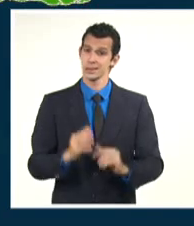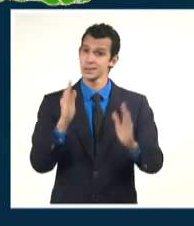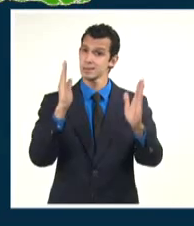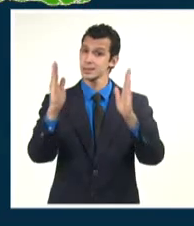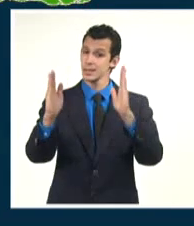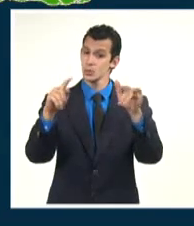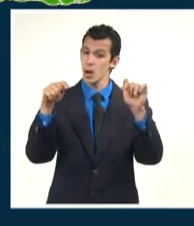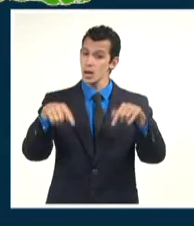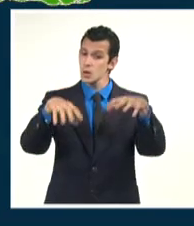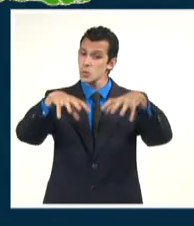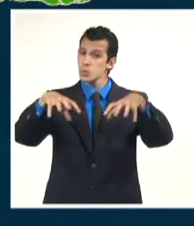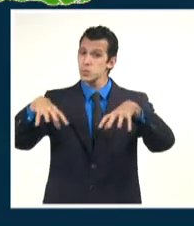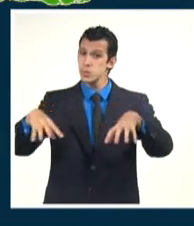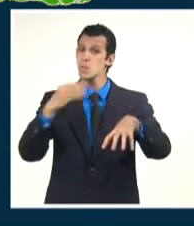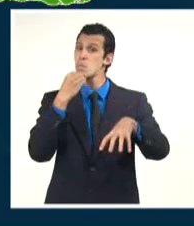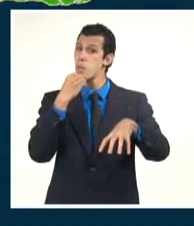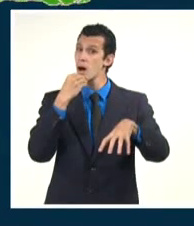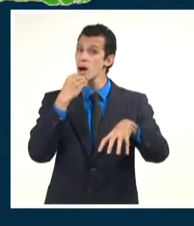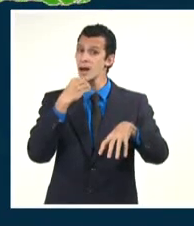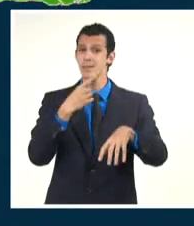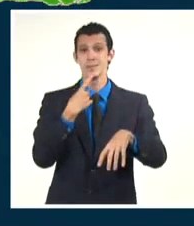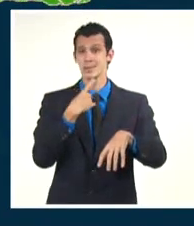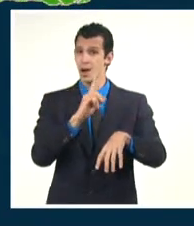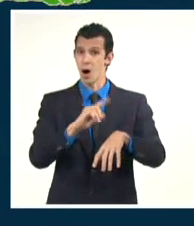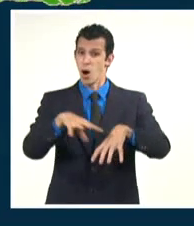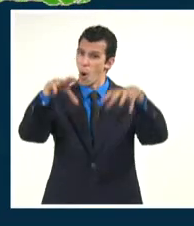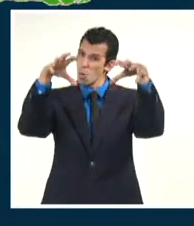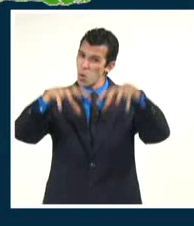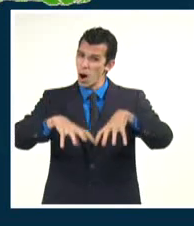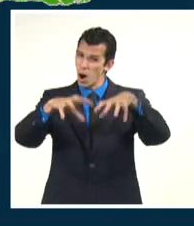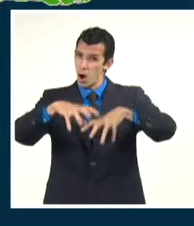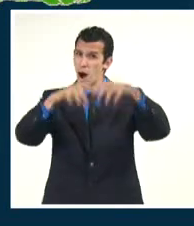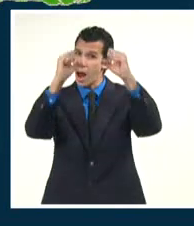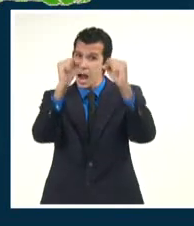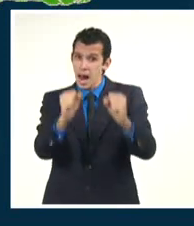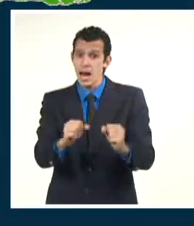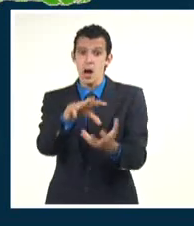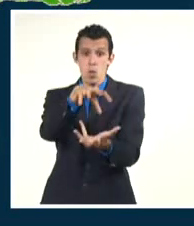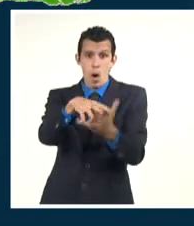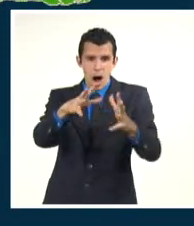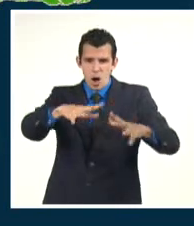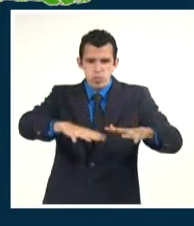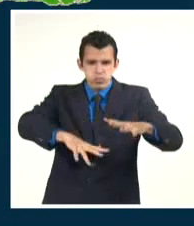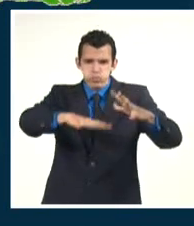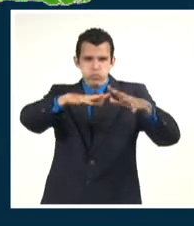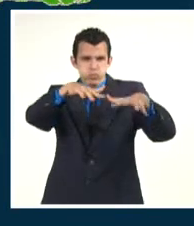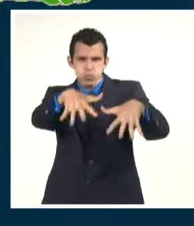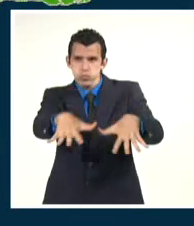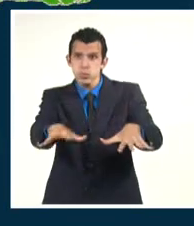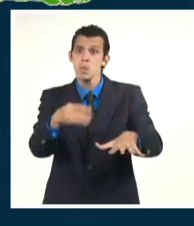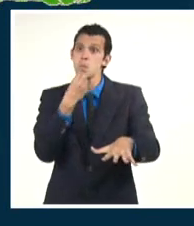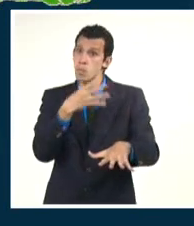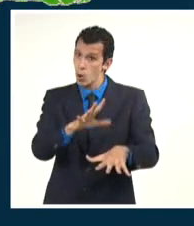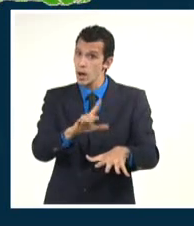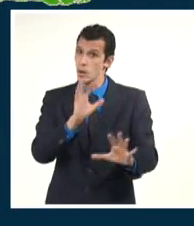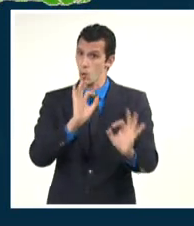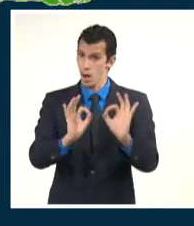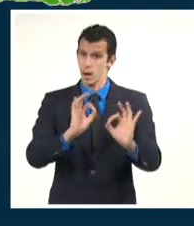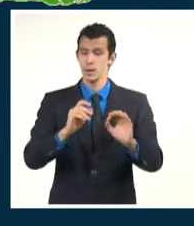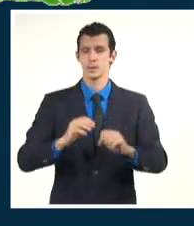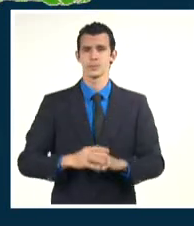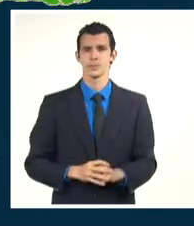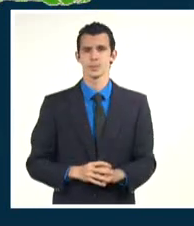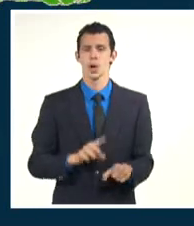o tormentas eléctricas pueden ser fuertes, pueden ser localmente intensas todavía. Y quiero decirles además que recuerden que en las tormentas